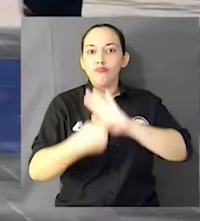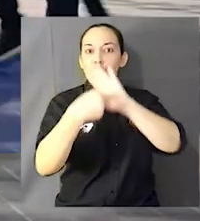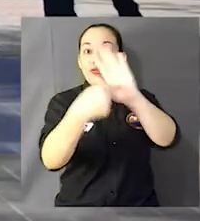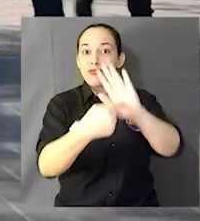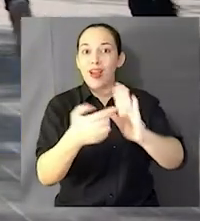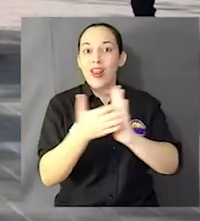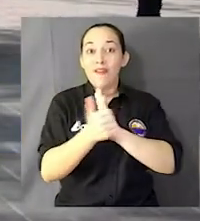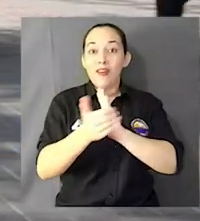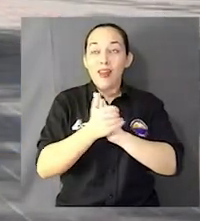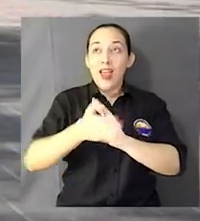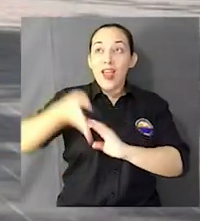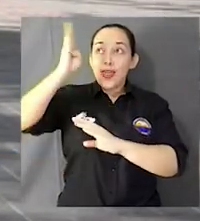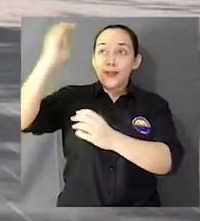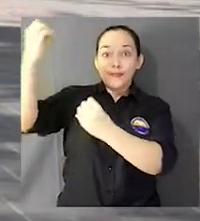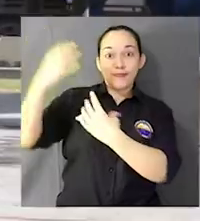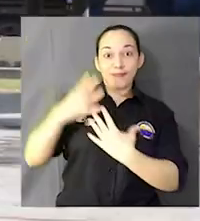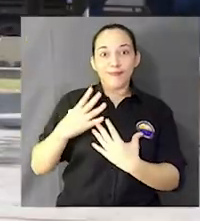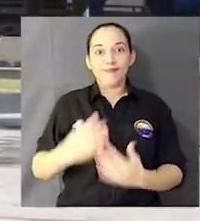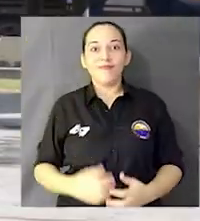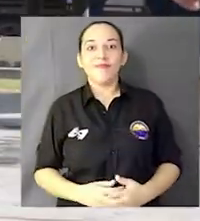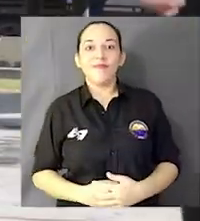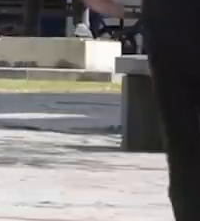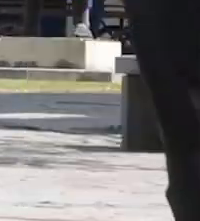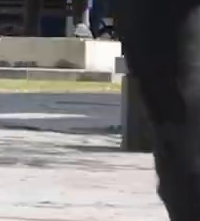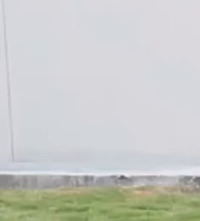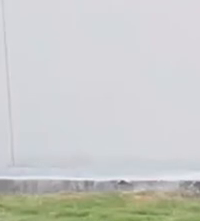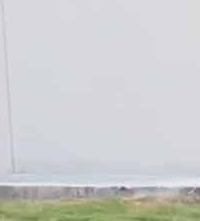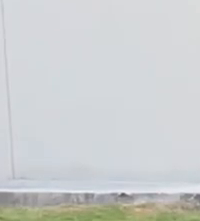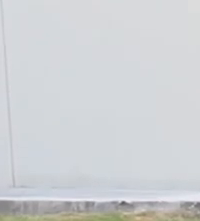de que el estudiante pueda mostrar los dones que mi Dios le da.